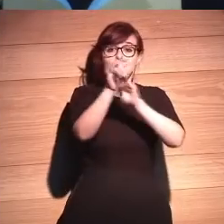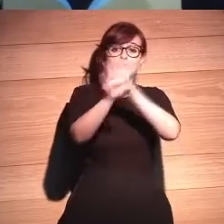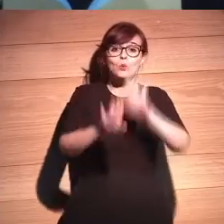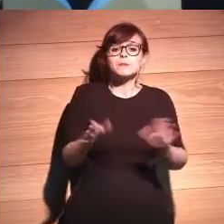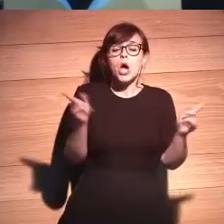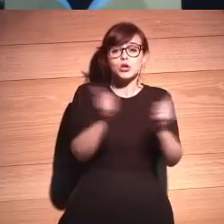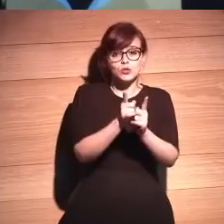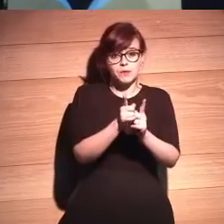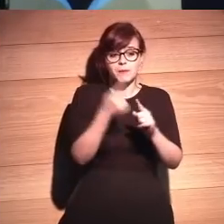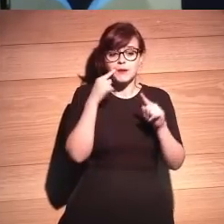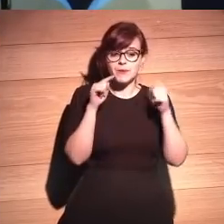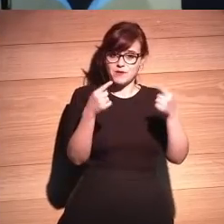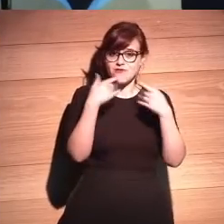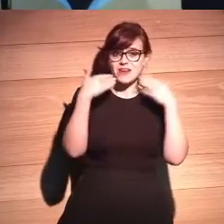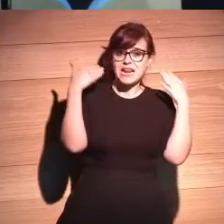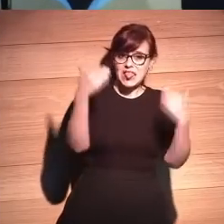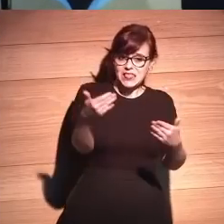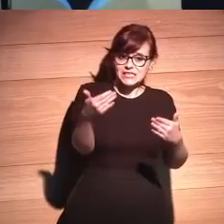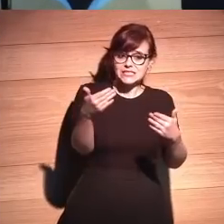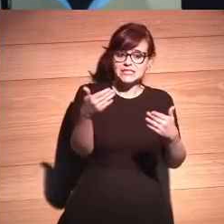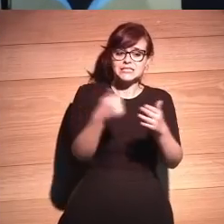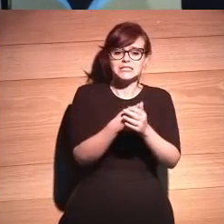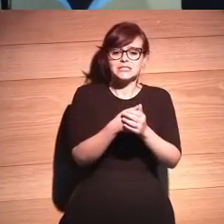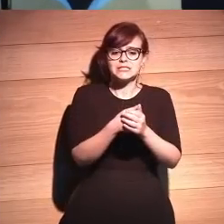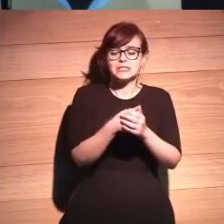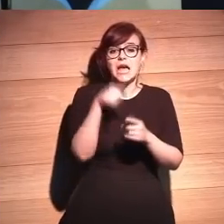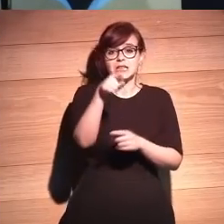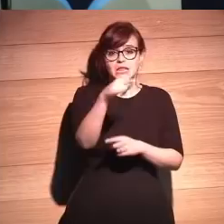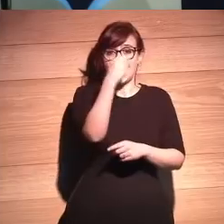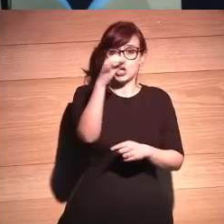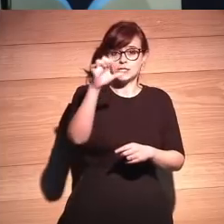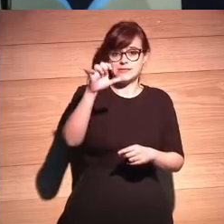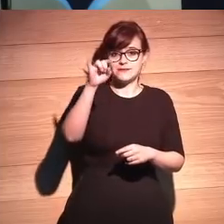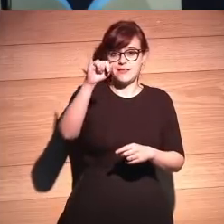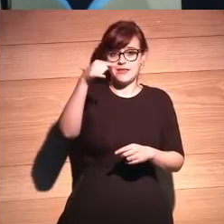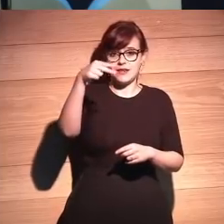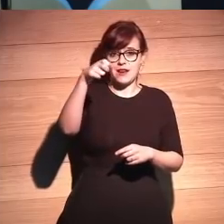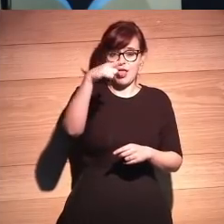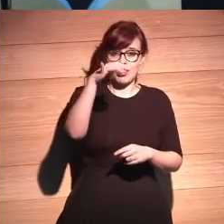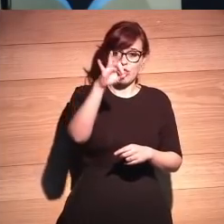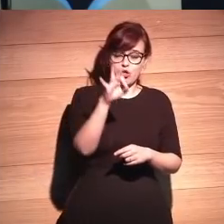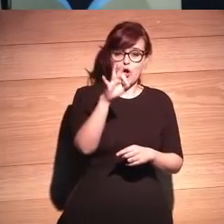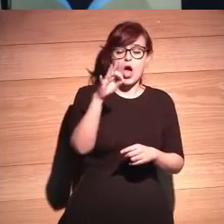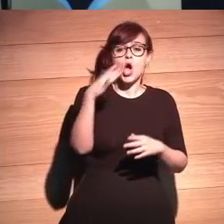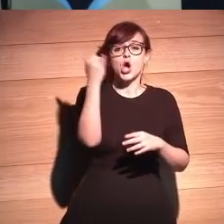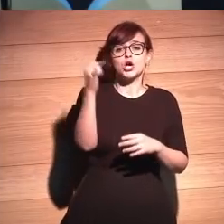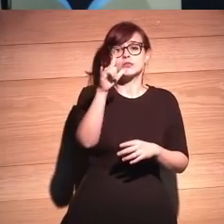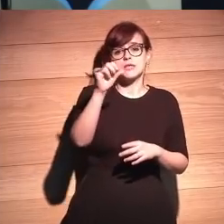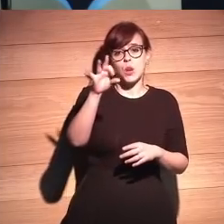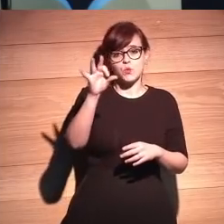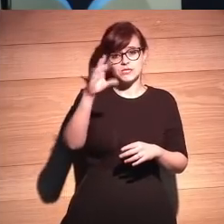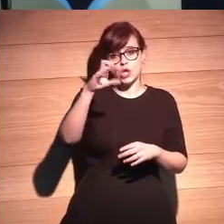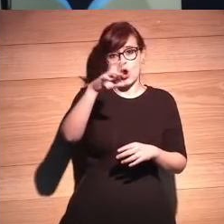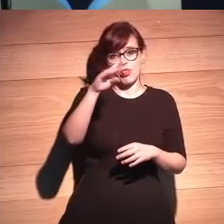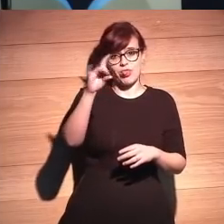muy breve bueno primero dar las gracias a ti José Ignacio a José Luis Cordeiro porque gracias a él estoy aquí